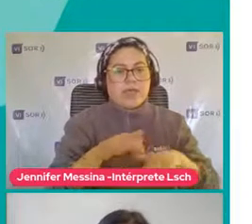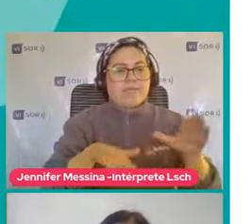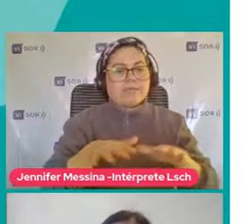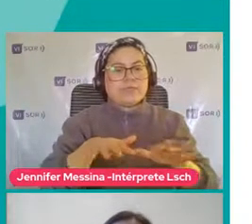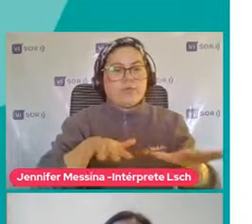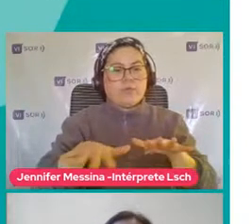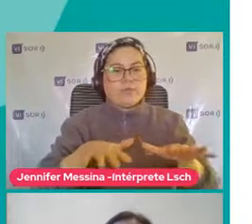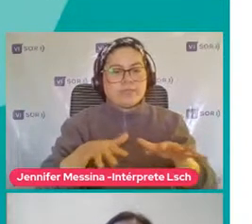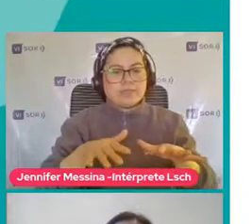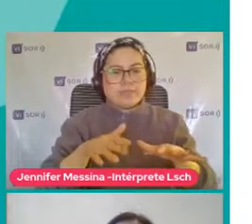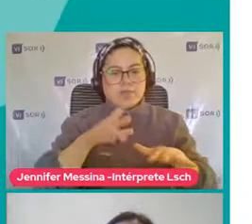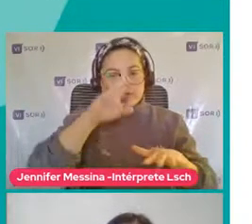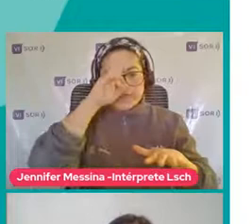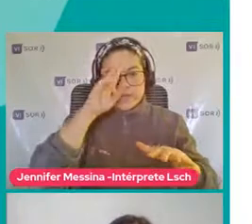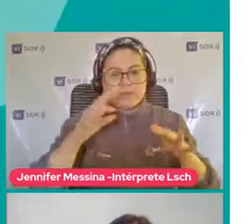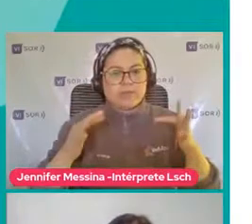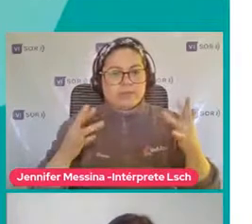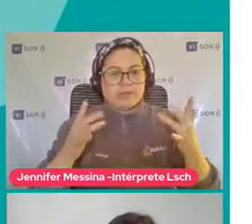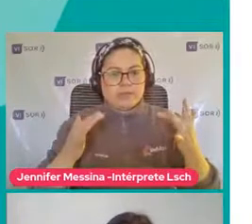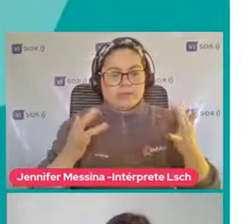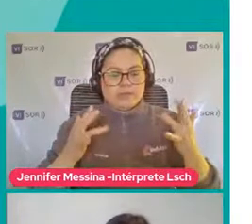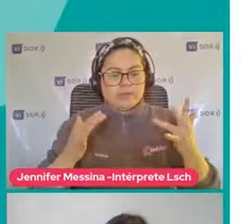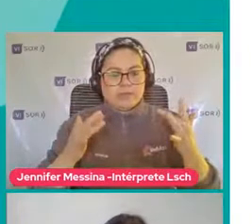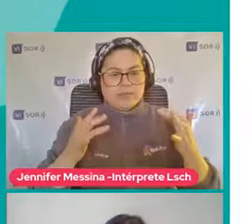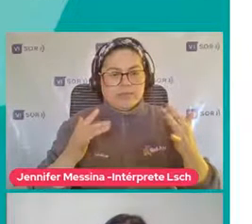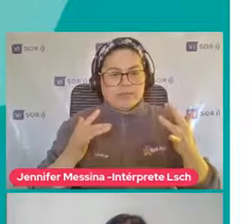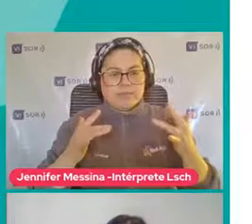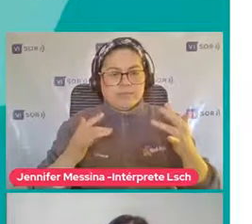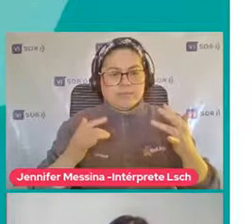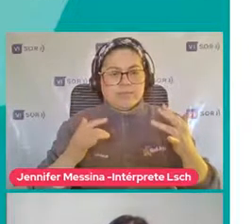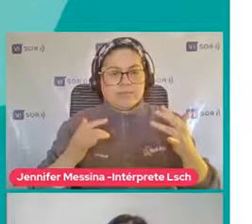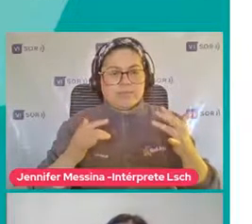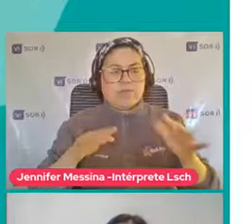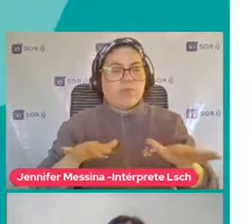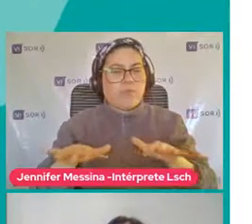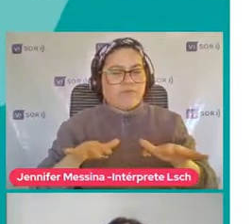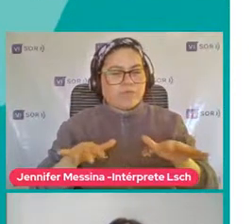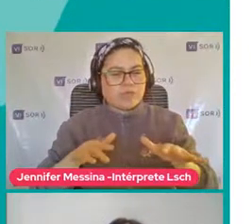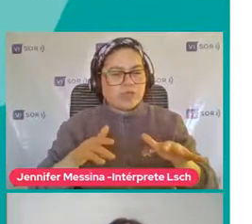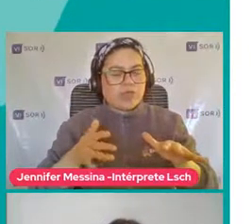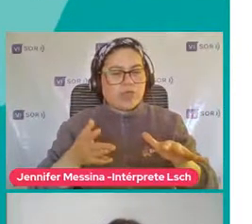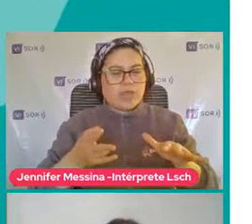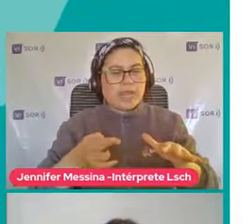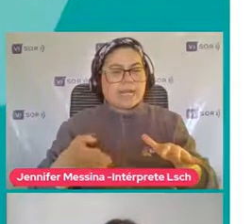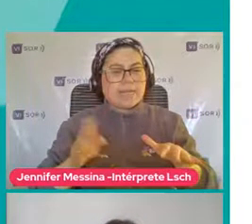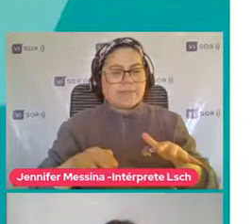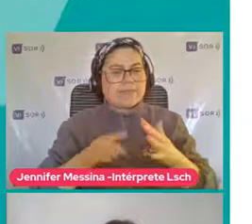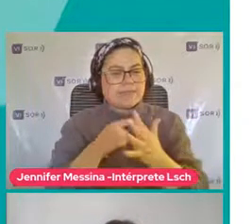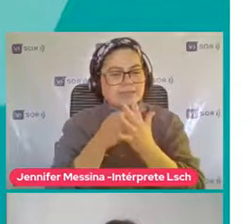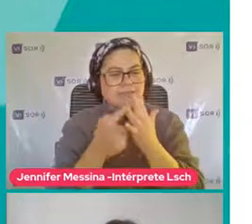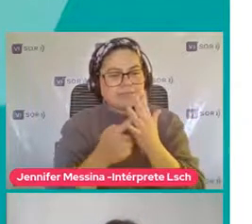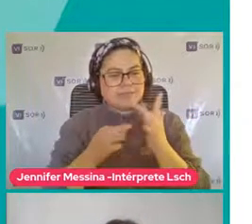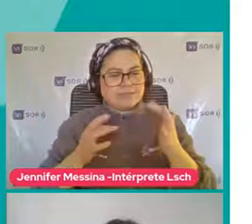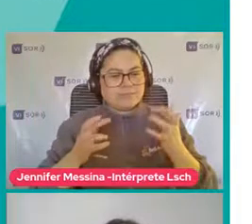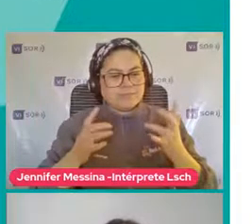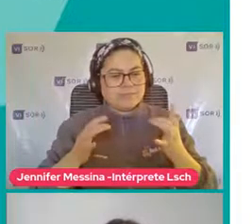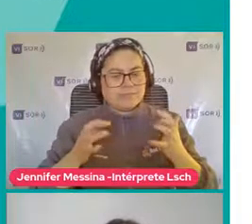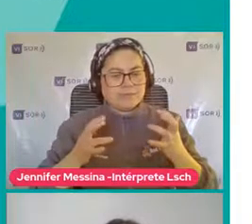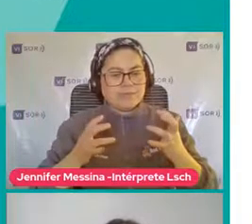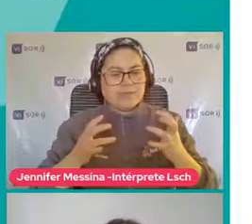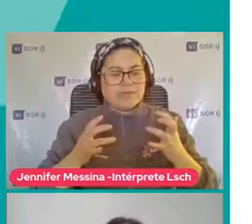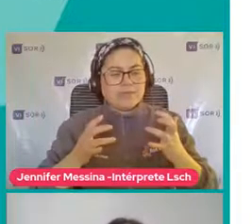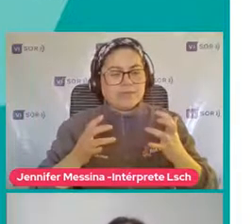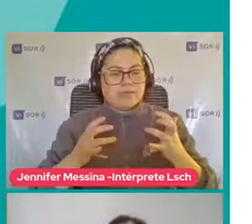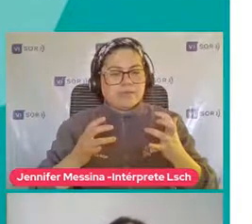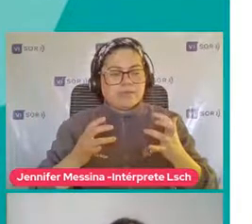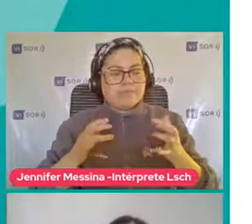los dedos Que tiene que ver Con estos movimientos Estereotipados Que se llaman Estos movimientos Se asocian A una